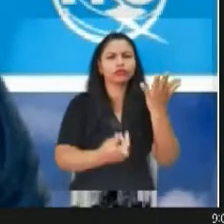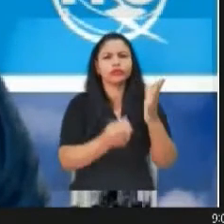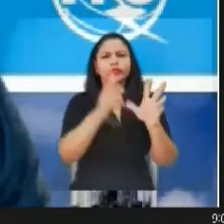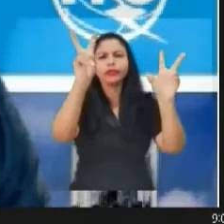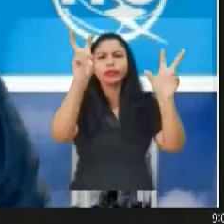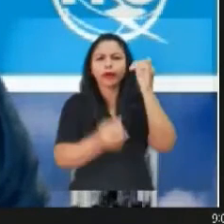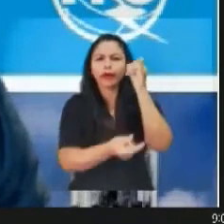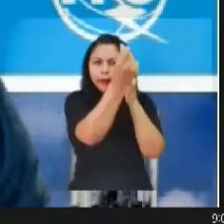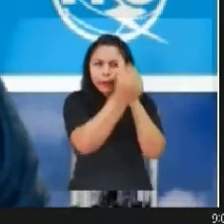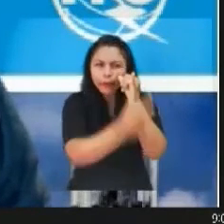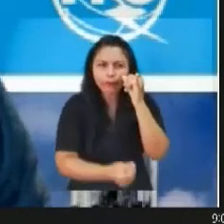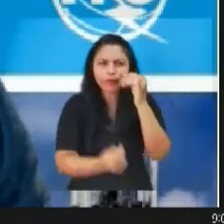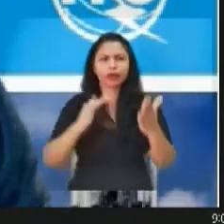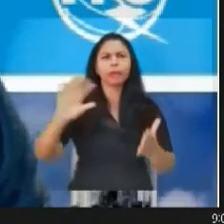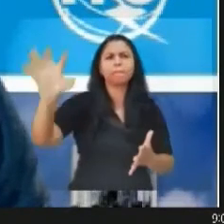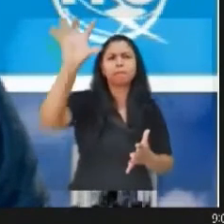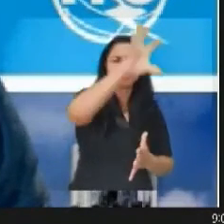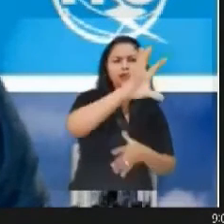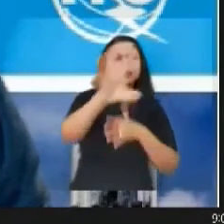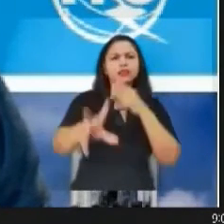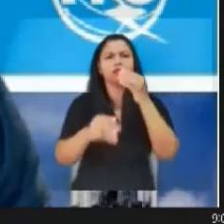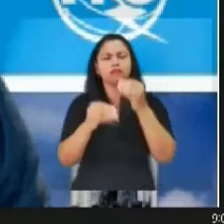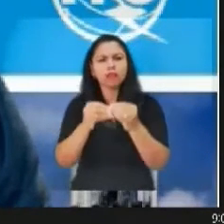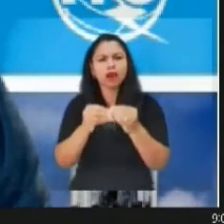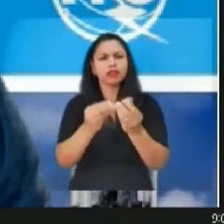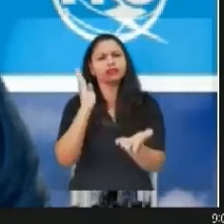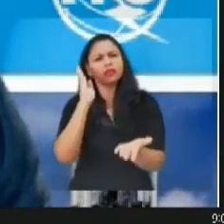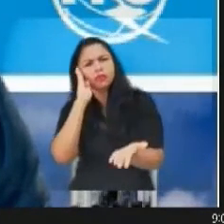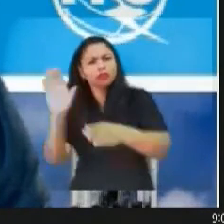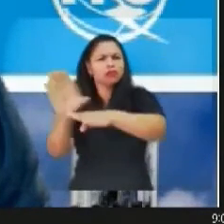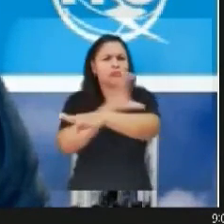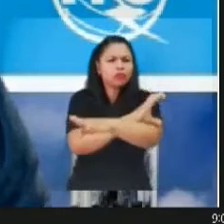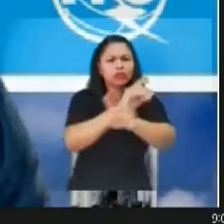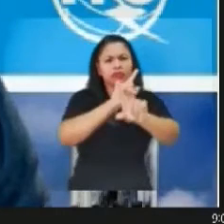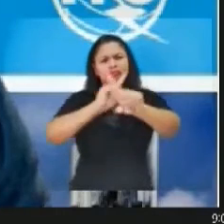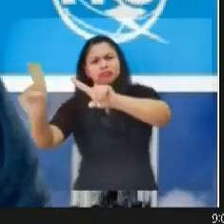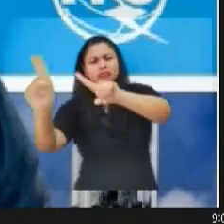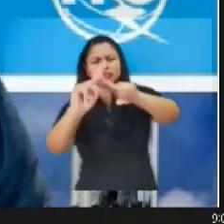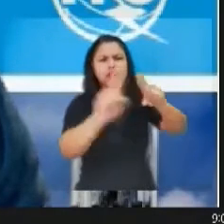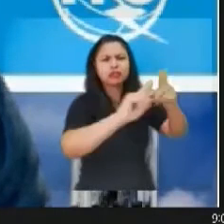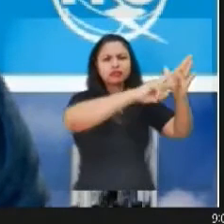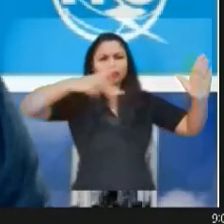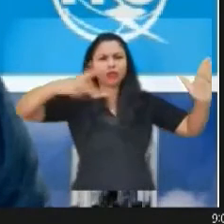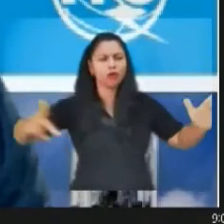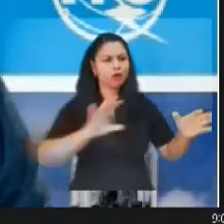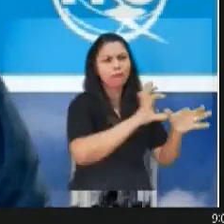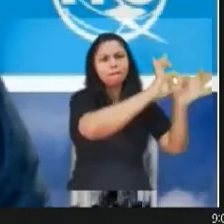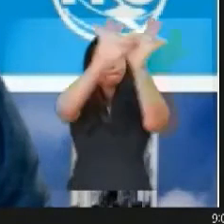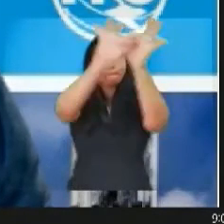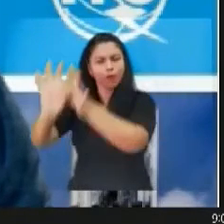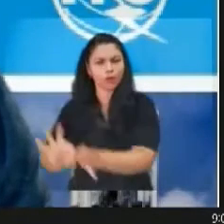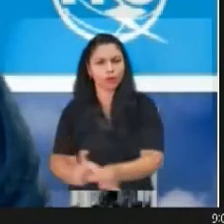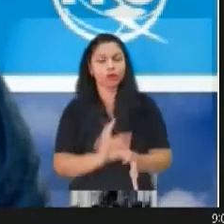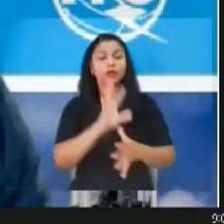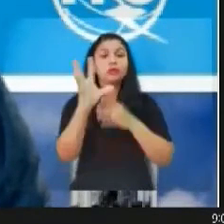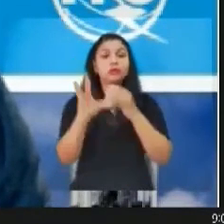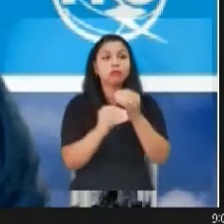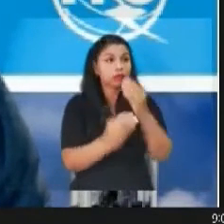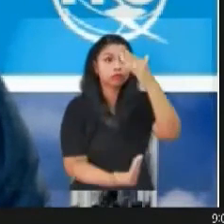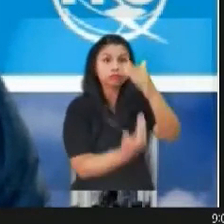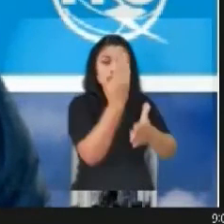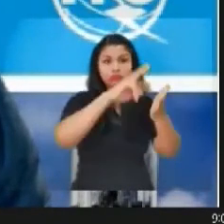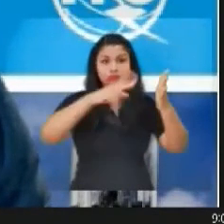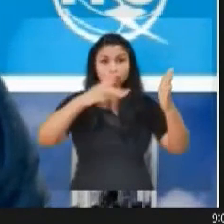corte de los equipos y dispositivos de red. Permite el desarrollo de nuevas tecnologías sin poner en peligro las inversiones